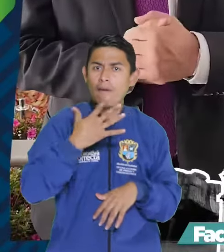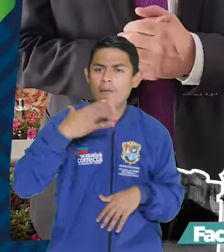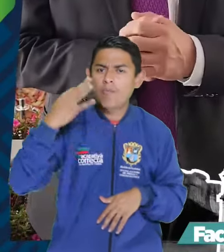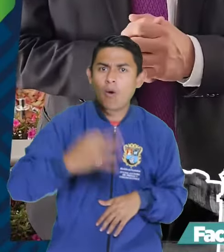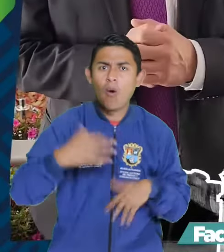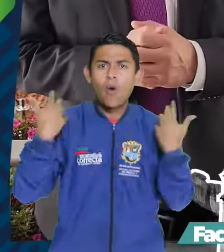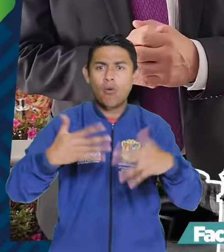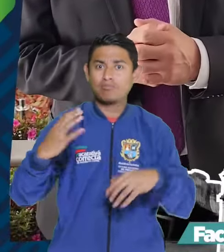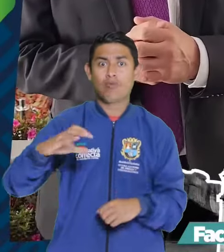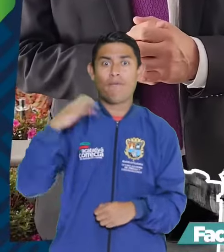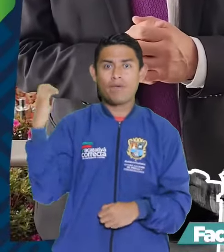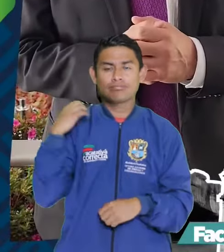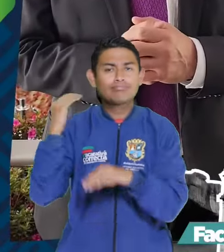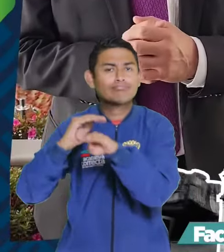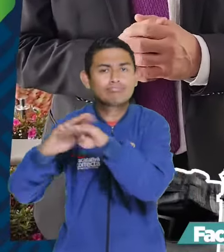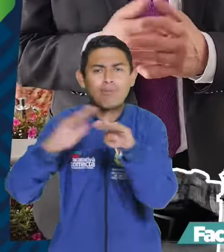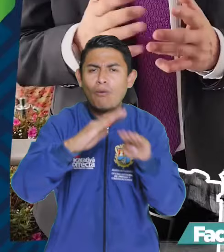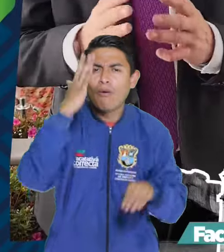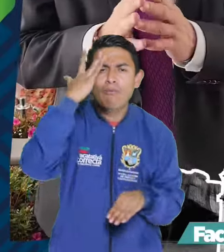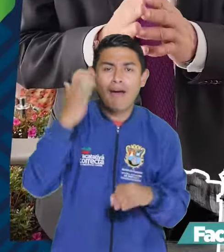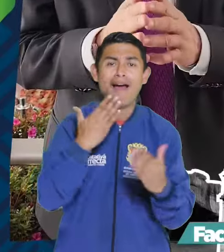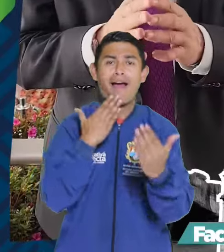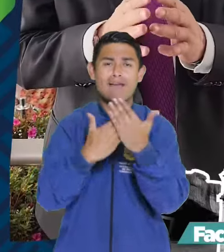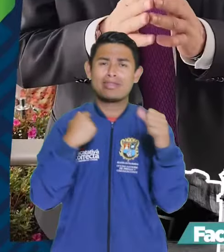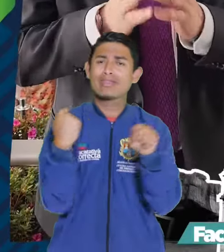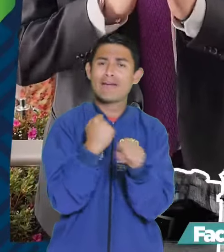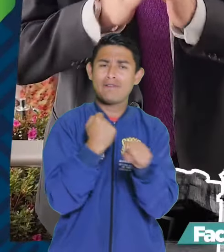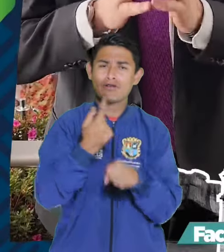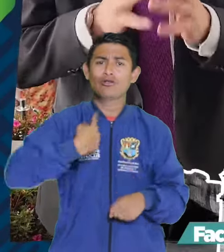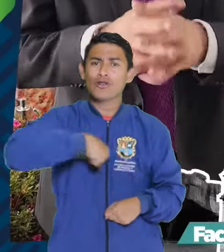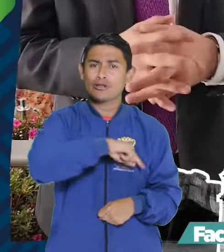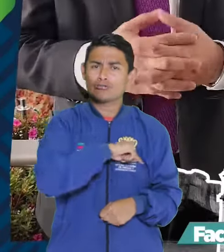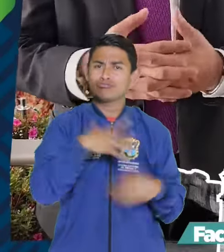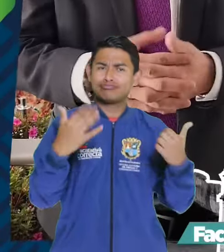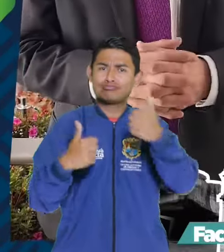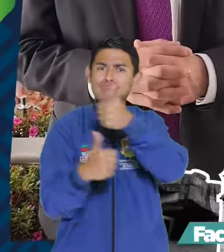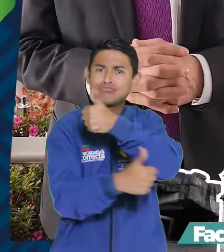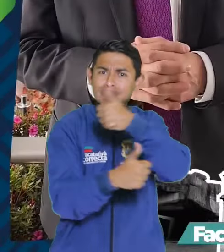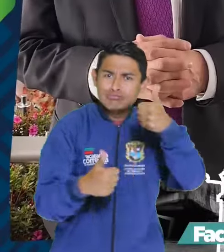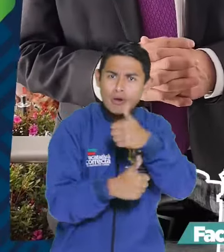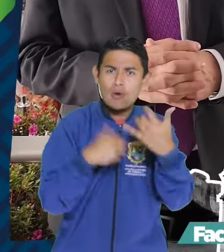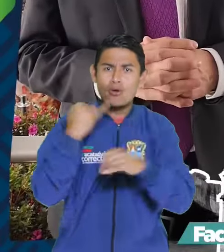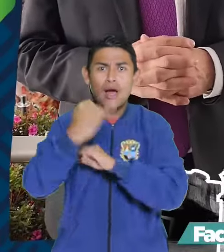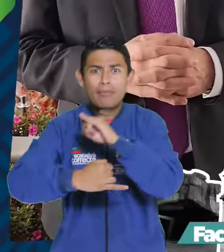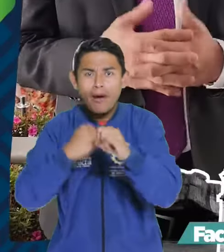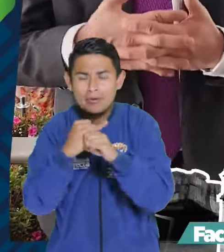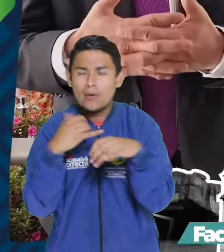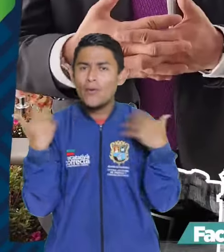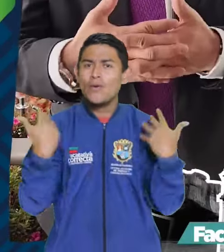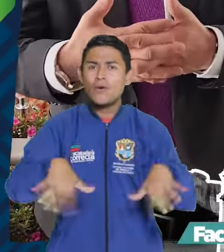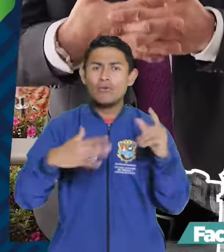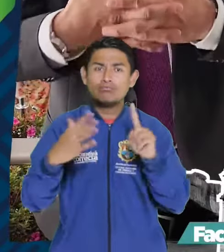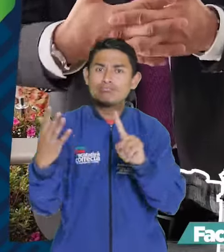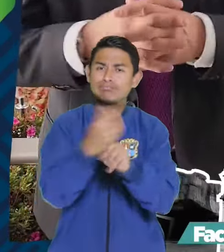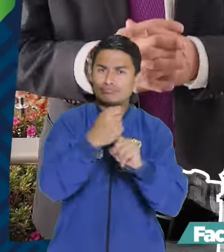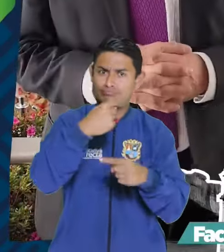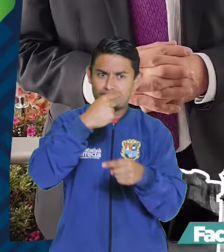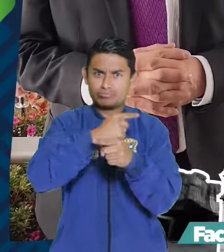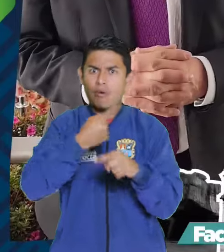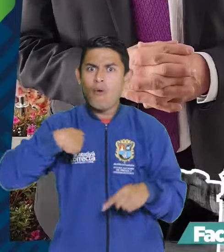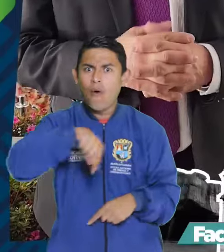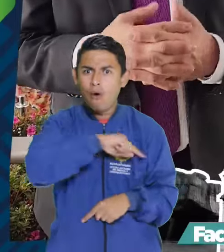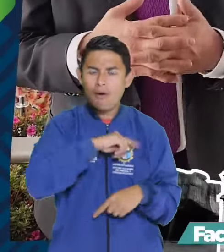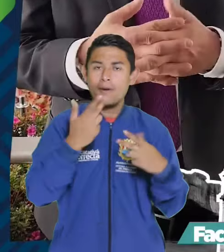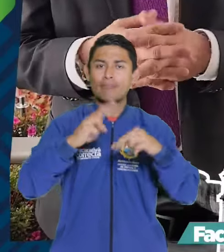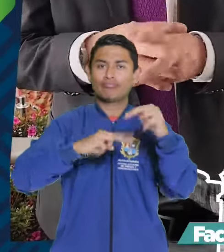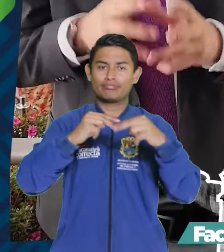y por supuesto a la Alcaldía de Facuadrativa. Hemos sido invitados porque, gracias al trabajo de nuestra Oficina de Cooperación, hemos logrado un convenio con